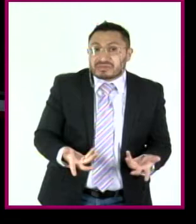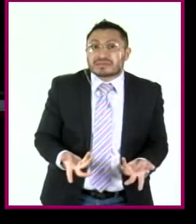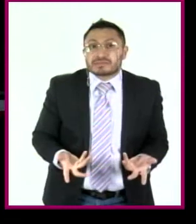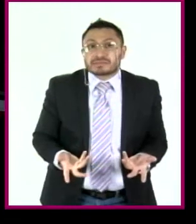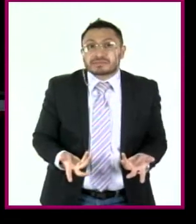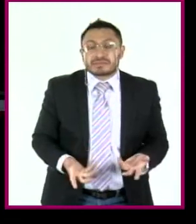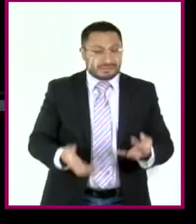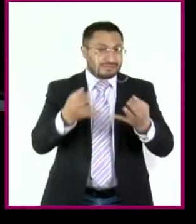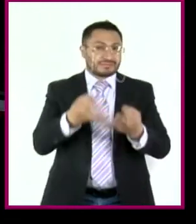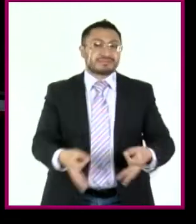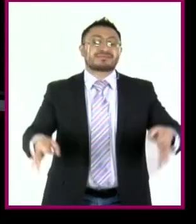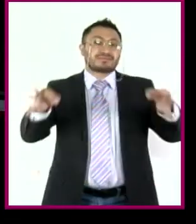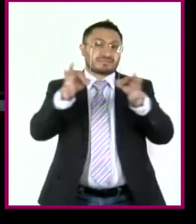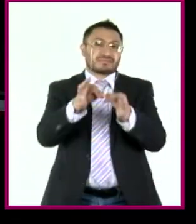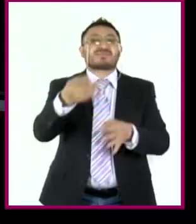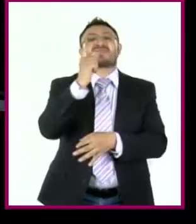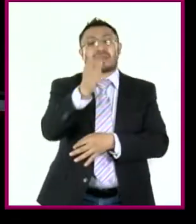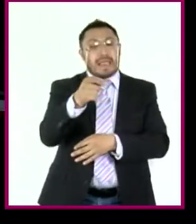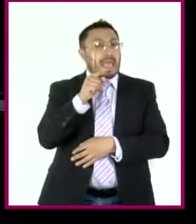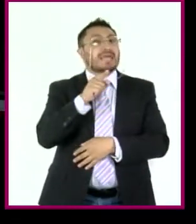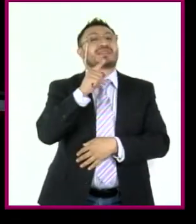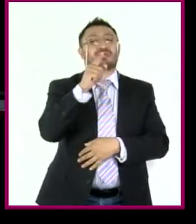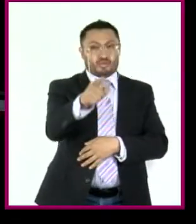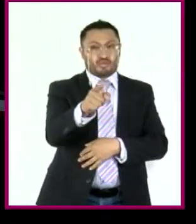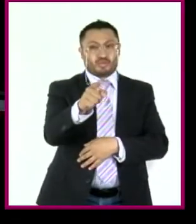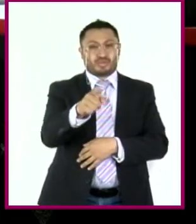Lo importante aquí eres tú.